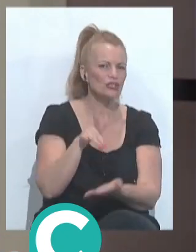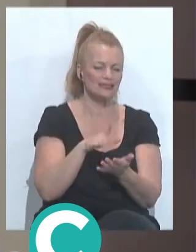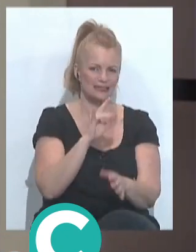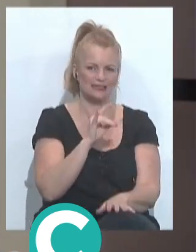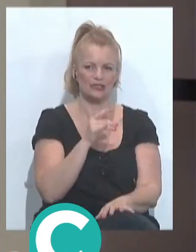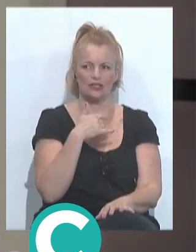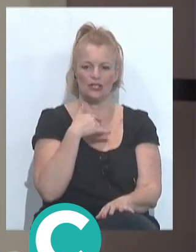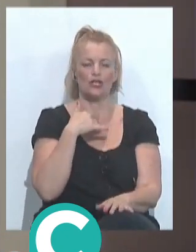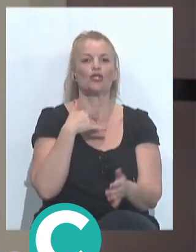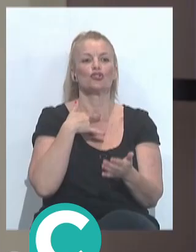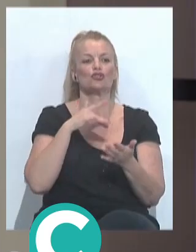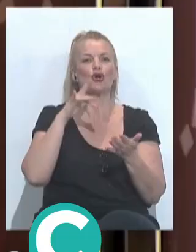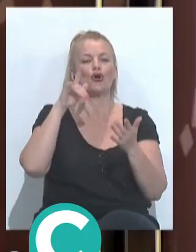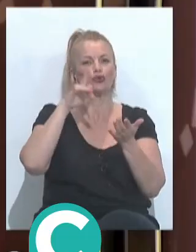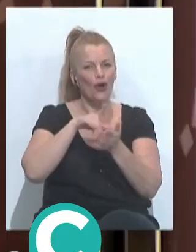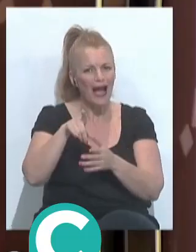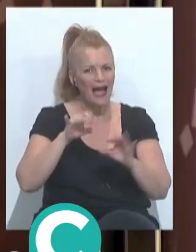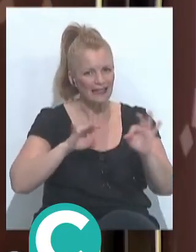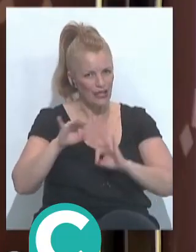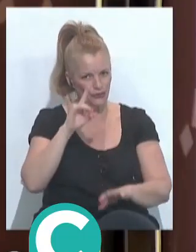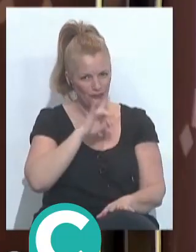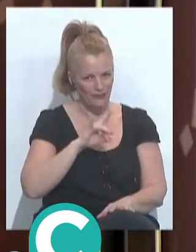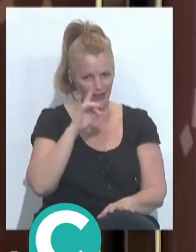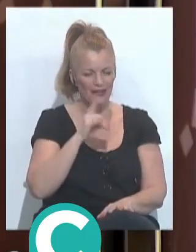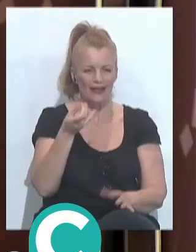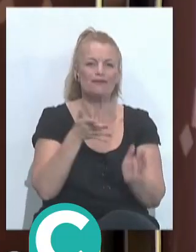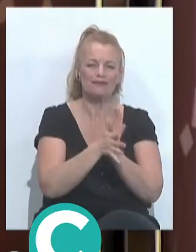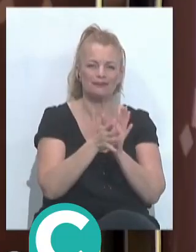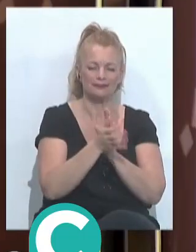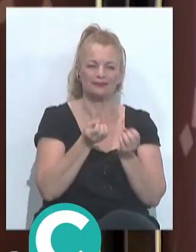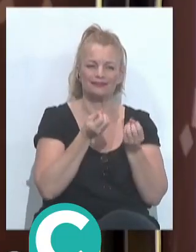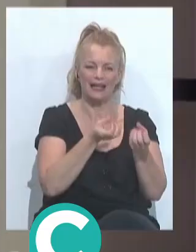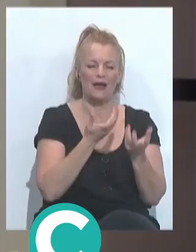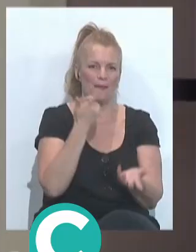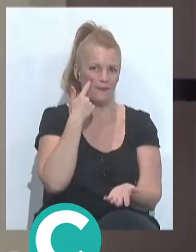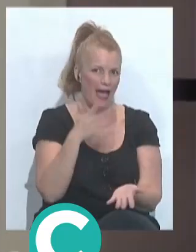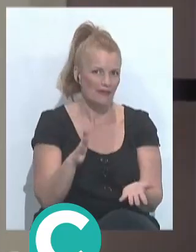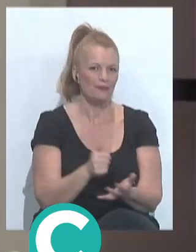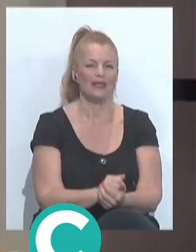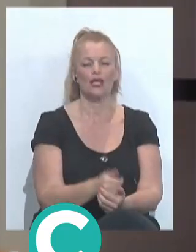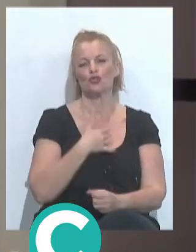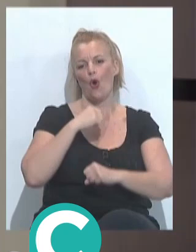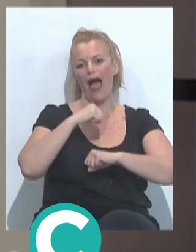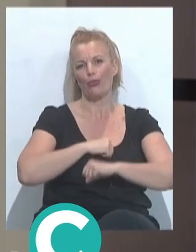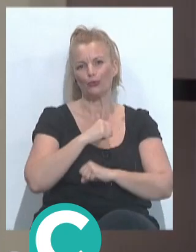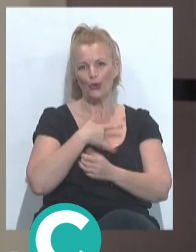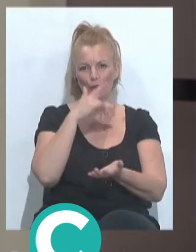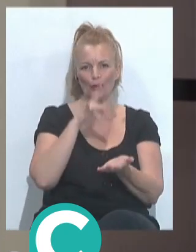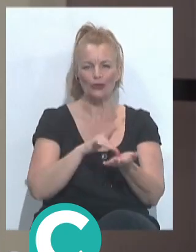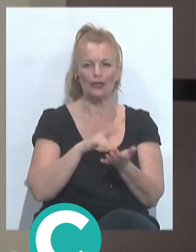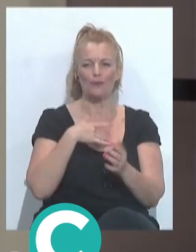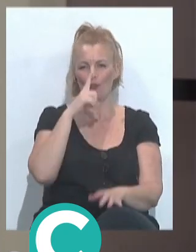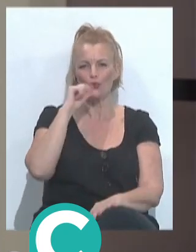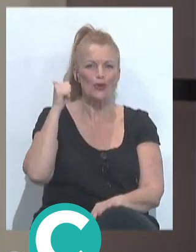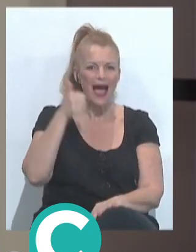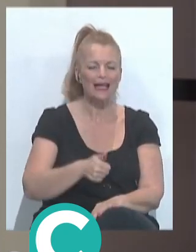a no me pueden decir eso de que yo no piso la tabla del falla. Ay, ay, venga, di currículum, di currículum que te busquen. Pues no, en adultos básicamente yo salí